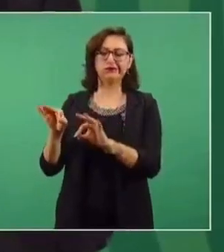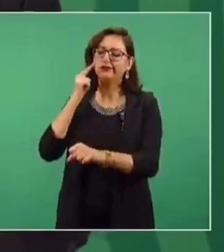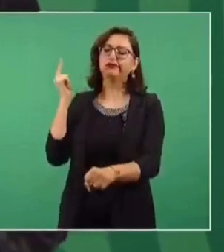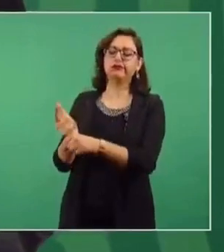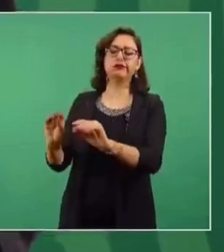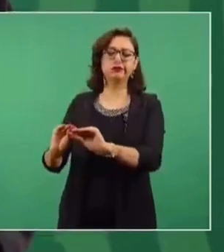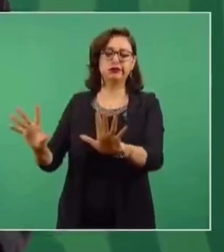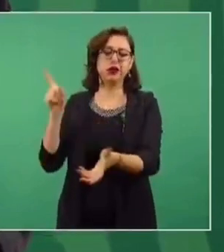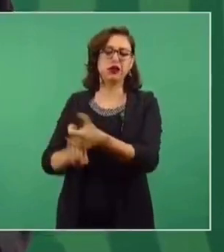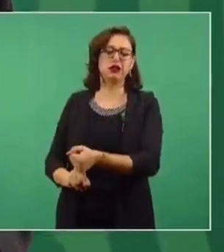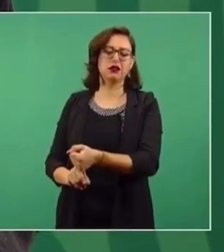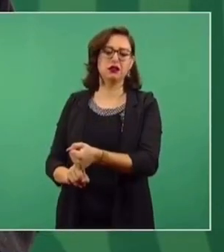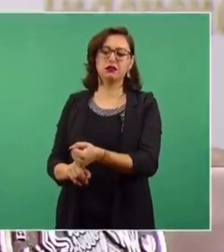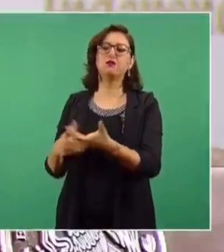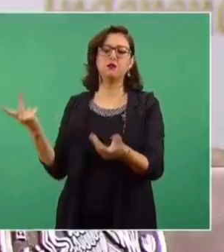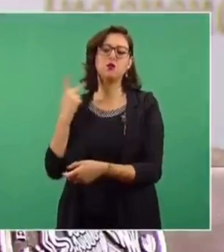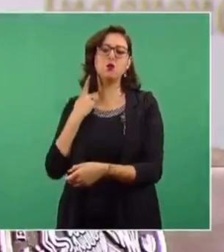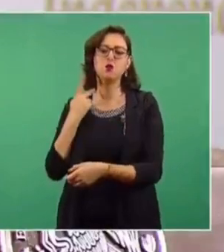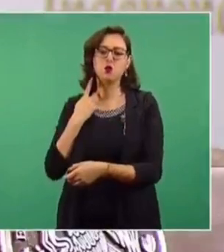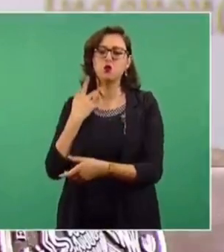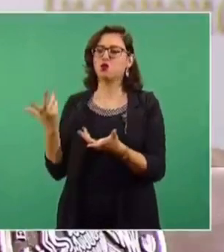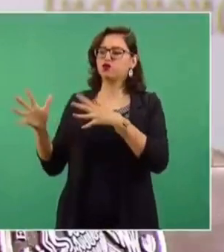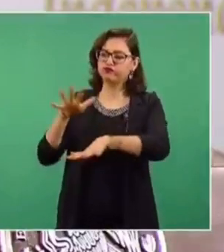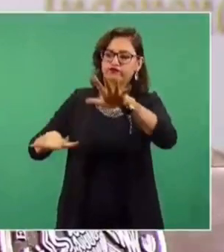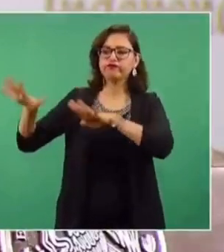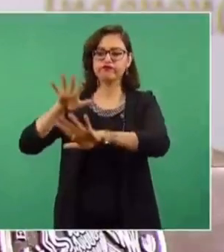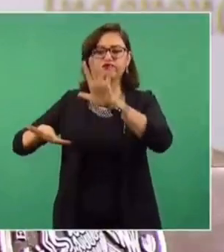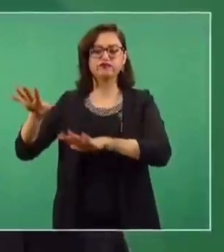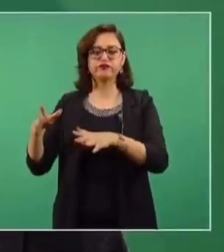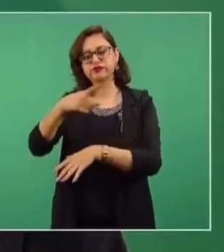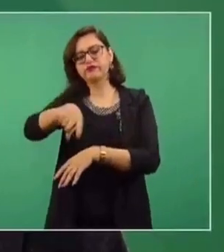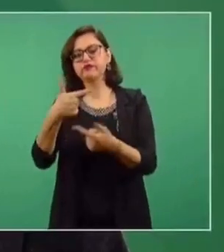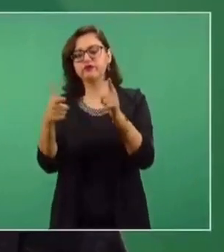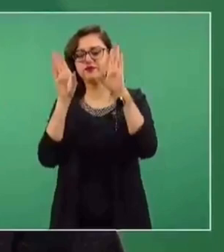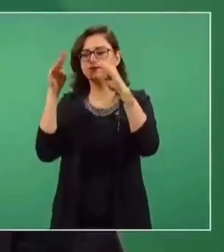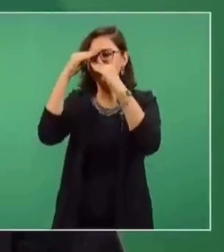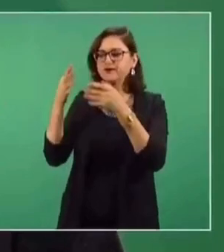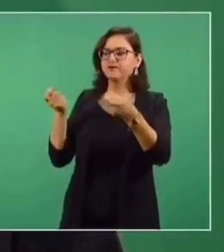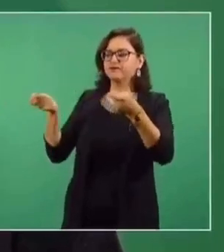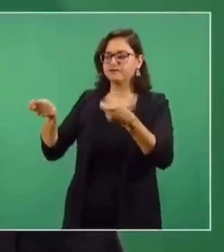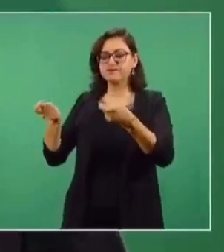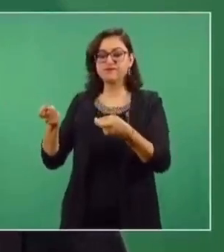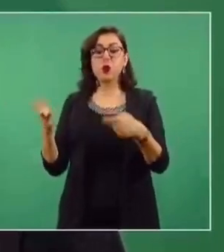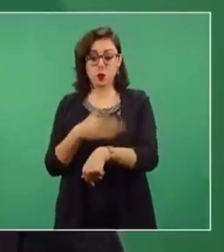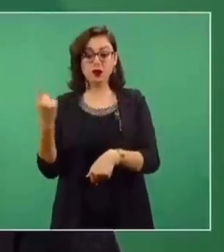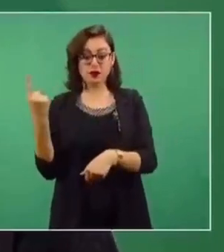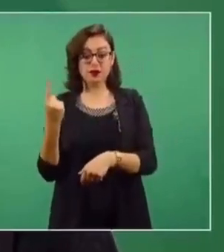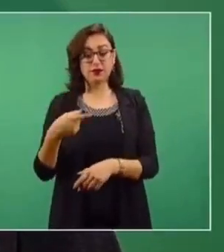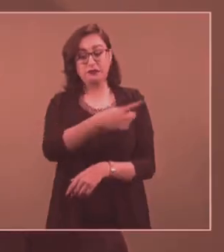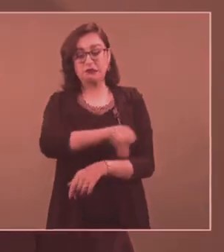todo esto está impulsado por el conservadurismo que está sintiendo